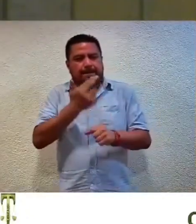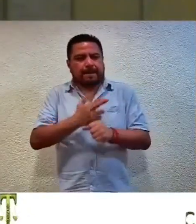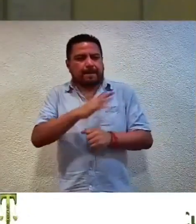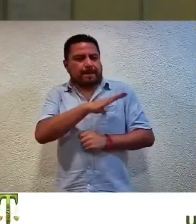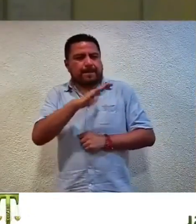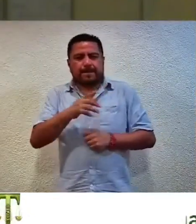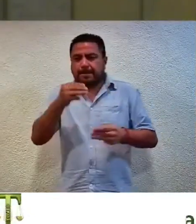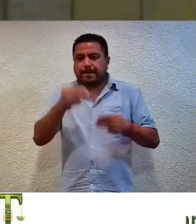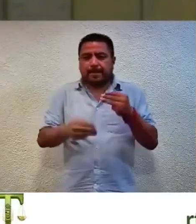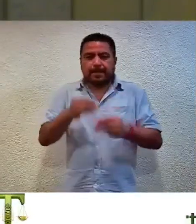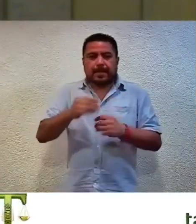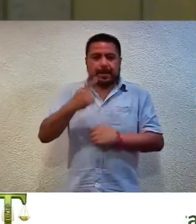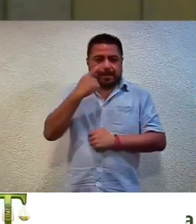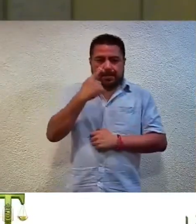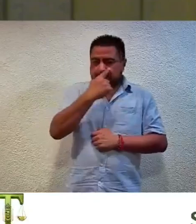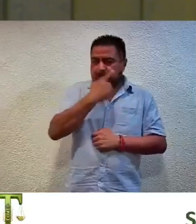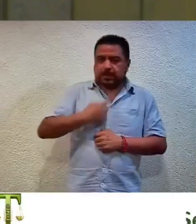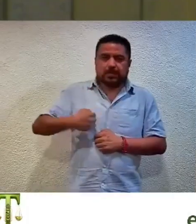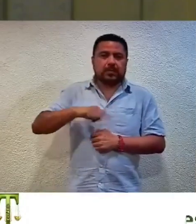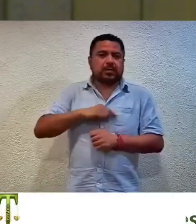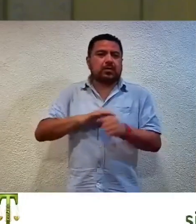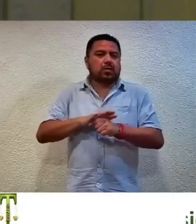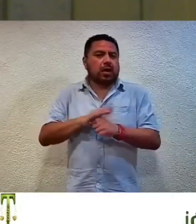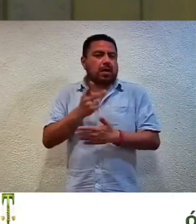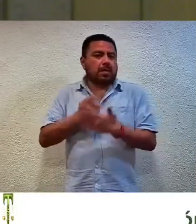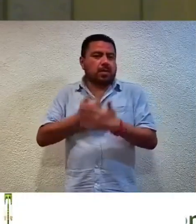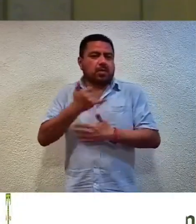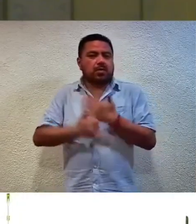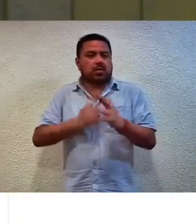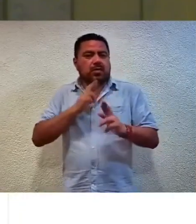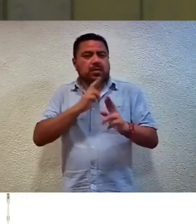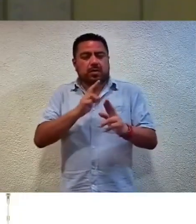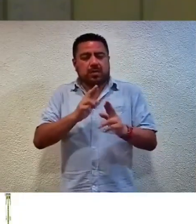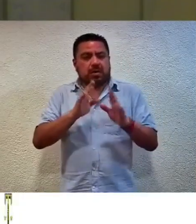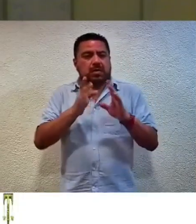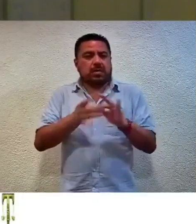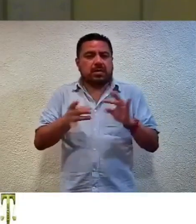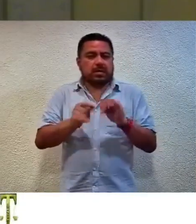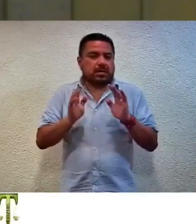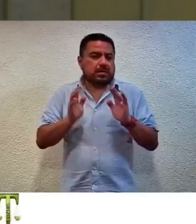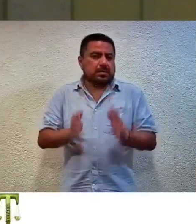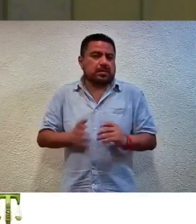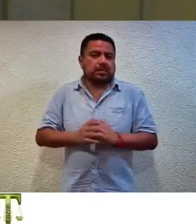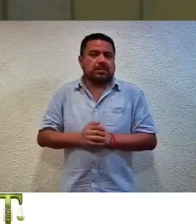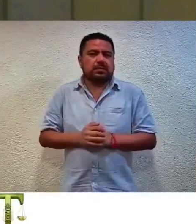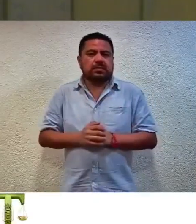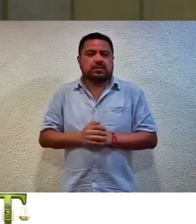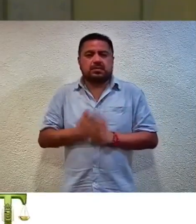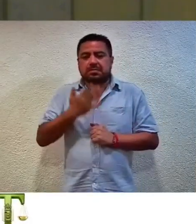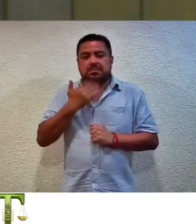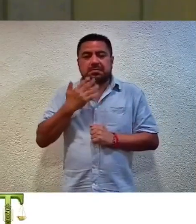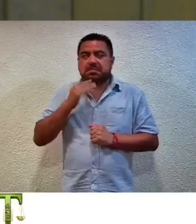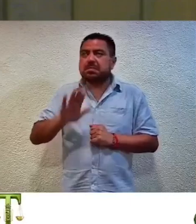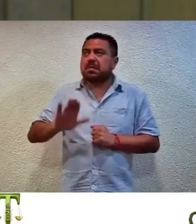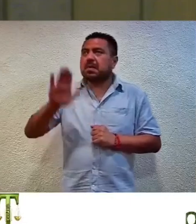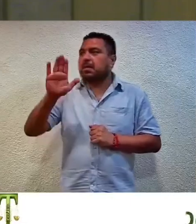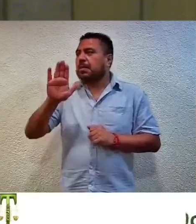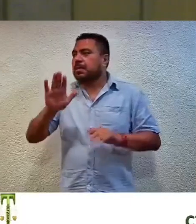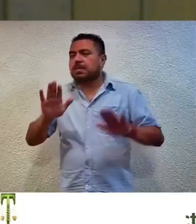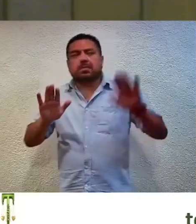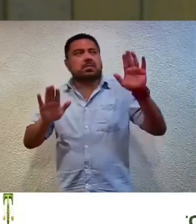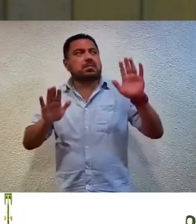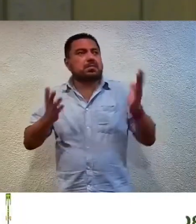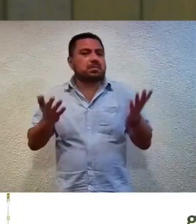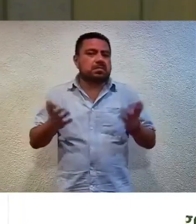Magistradas, está en consideración el proyecto de resolución del que se ha dado cuenta. No habiendo comentarios al